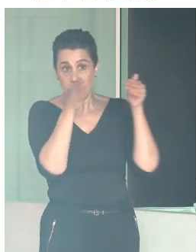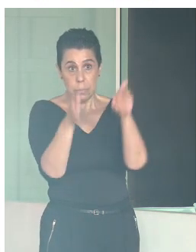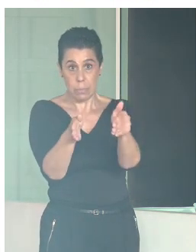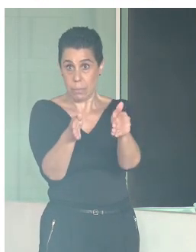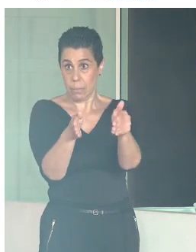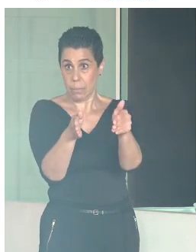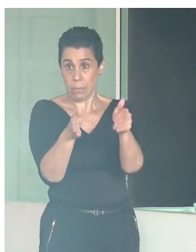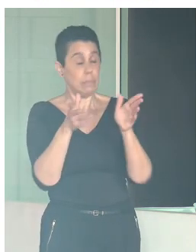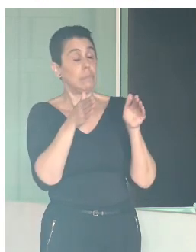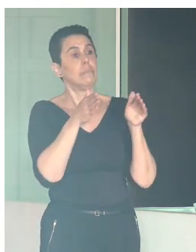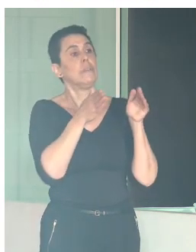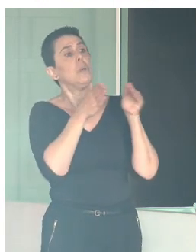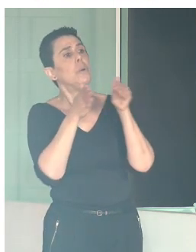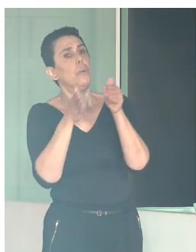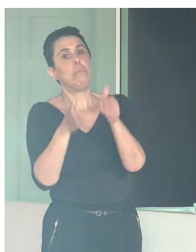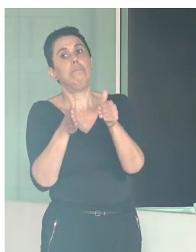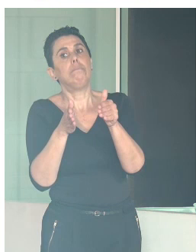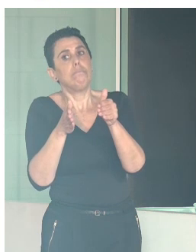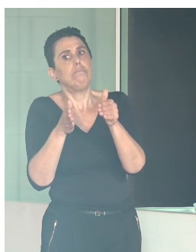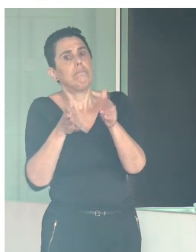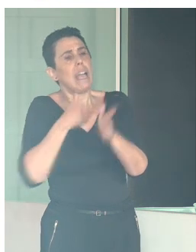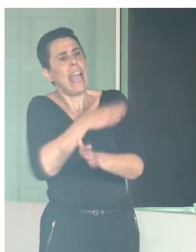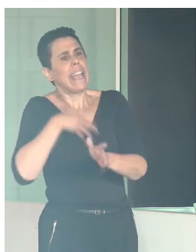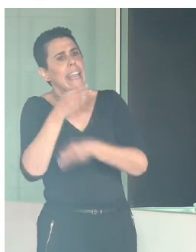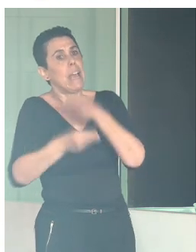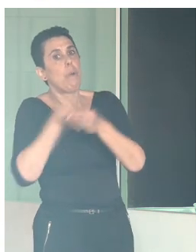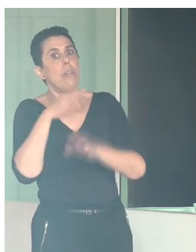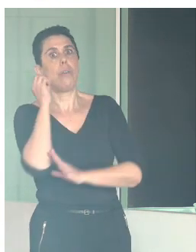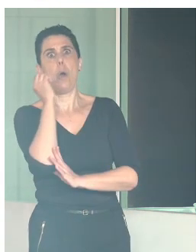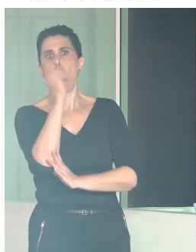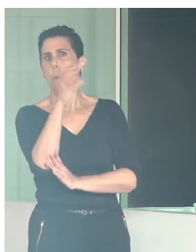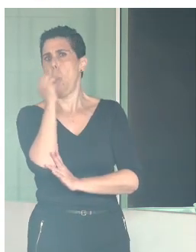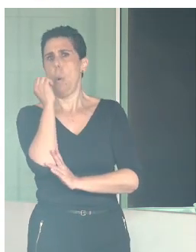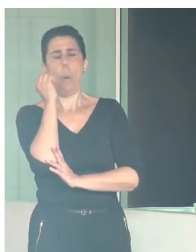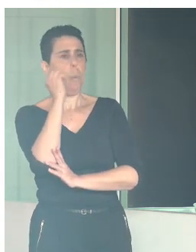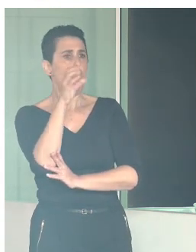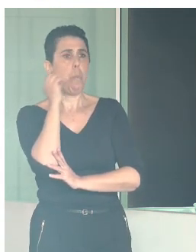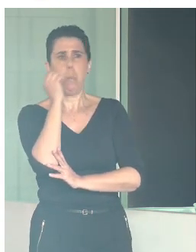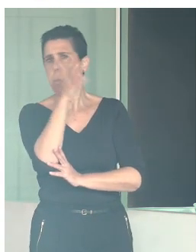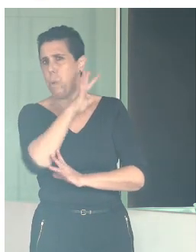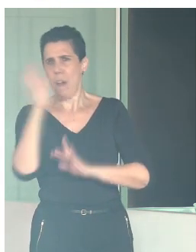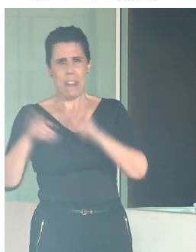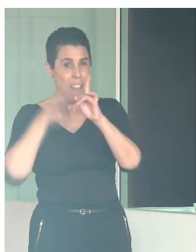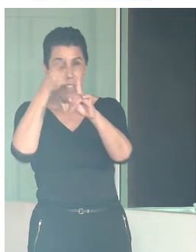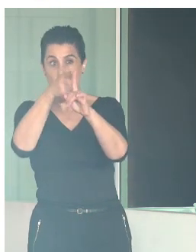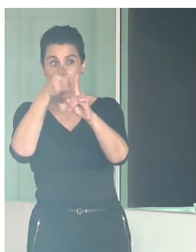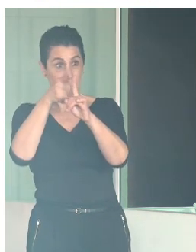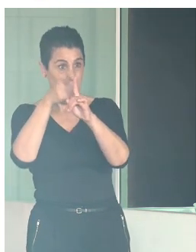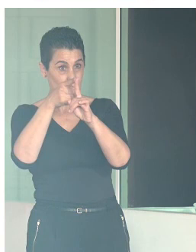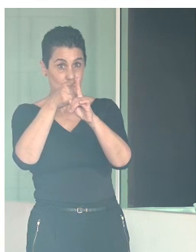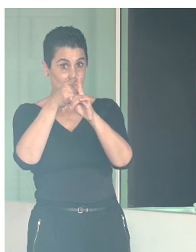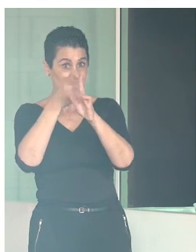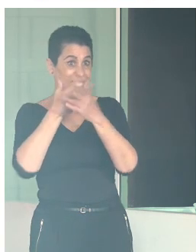decir, por un lado, hemos querido hacer alguna ponencia magistral que sirva de contexto a este encuentro, ¿no?